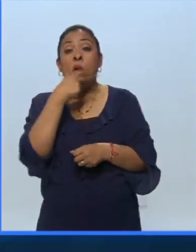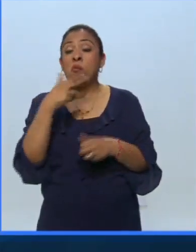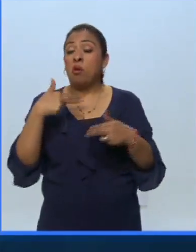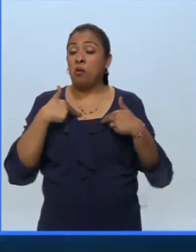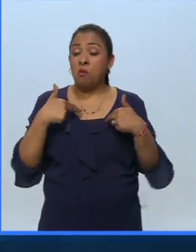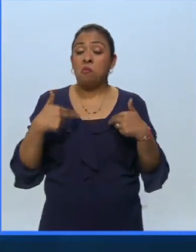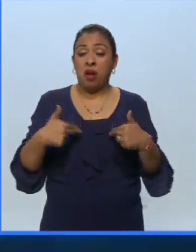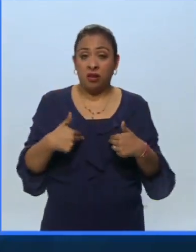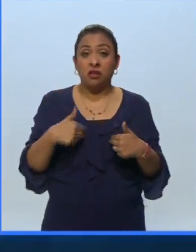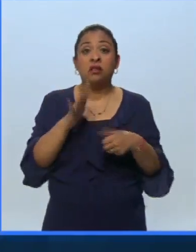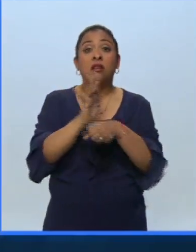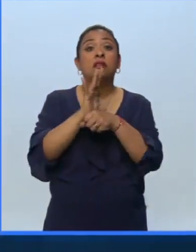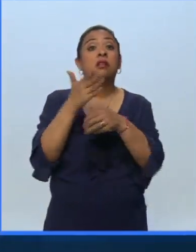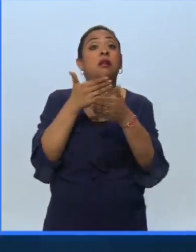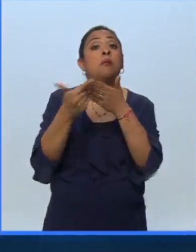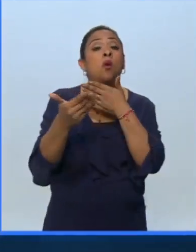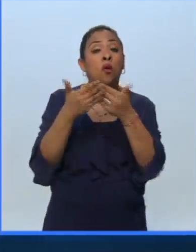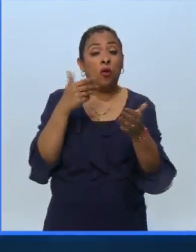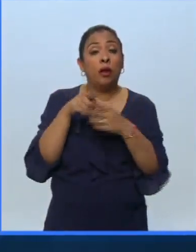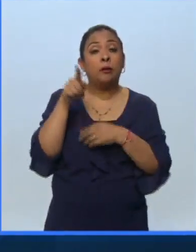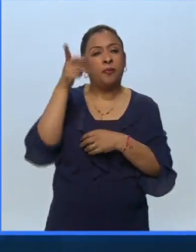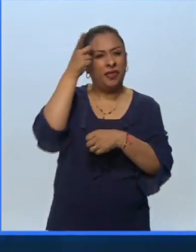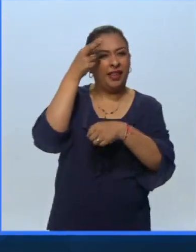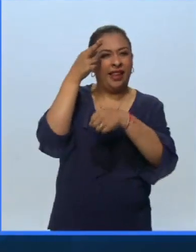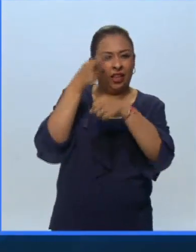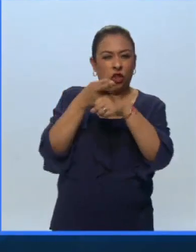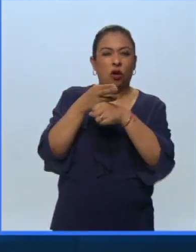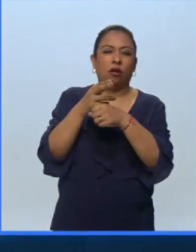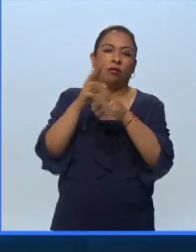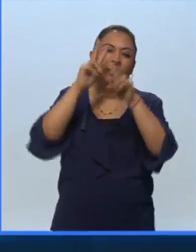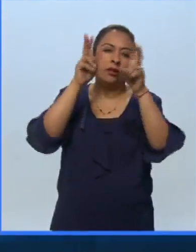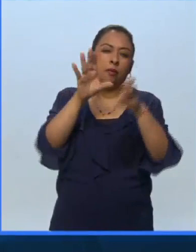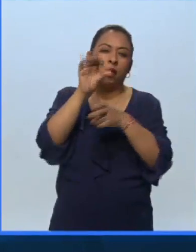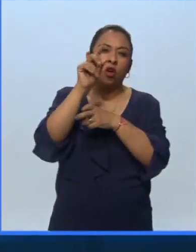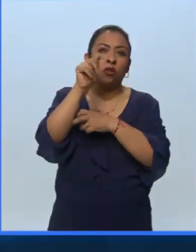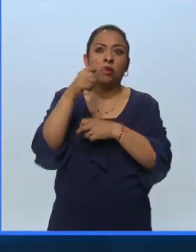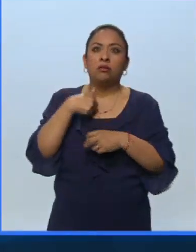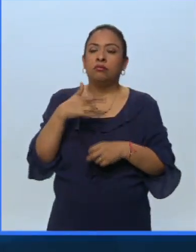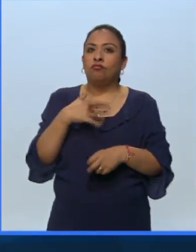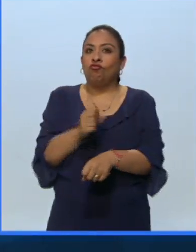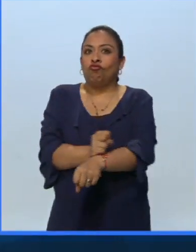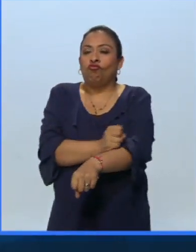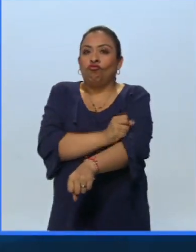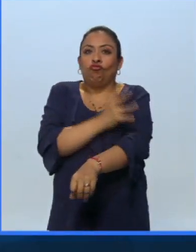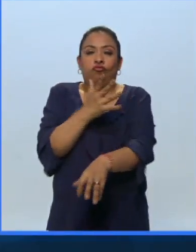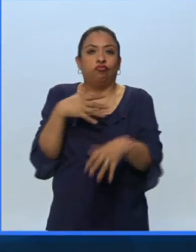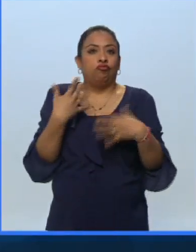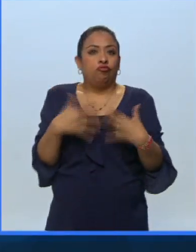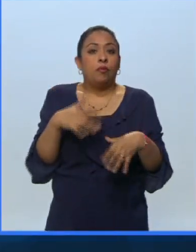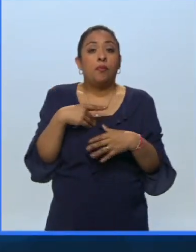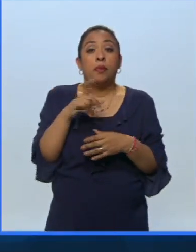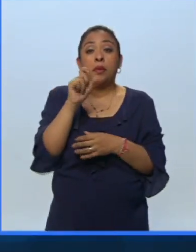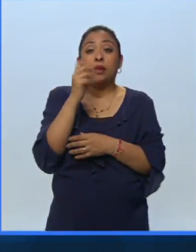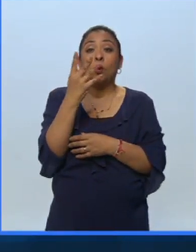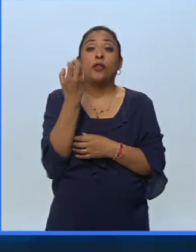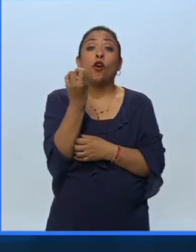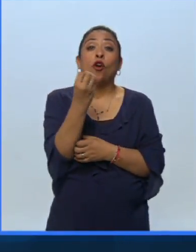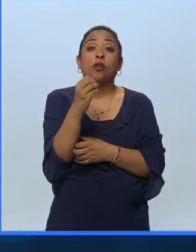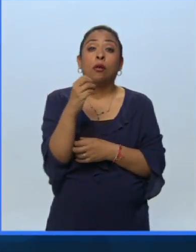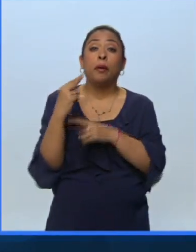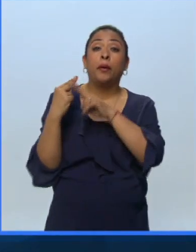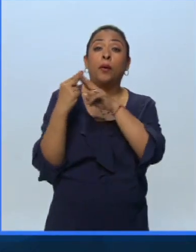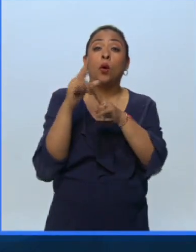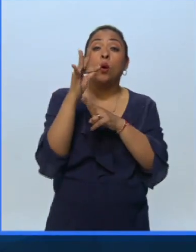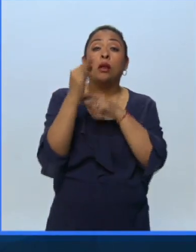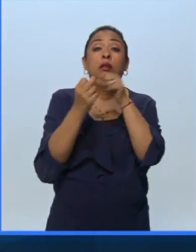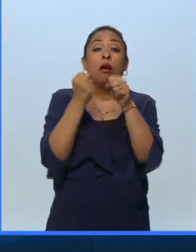contemporáneo Por su parte, el director de la condena dijo sentirse conmovido y emocionado porque el 24 de octubre se cumplieron